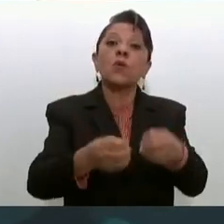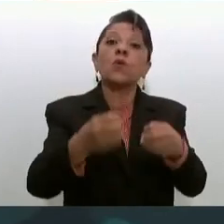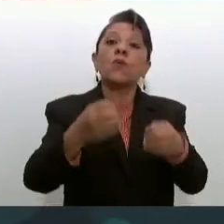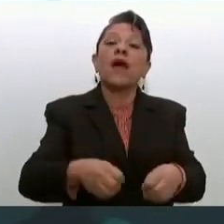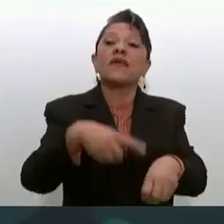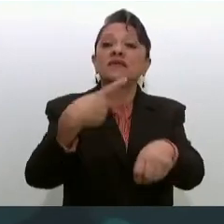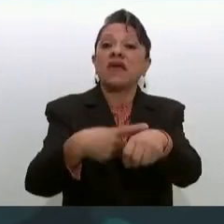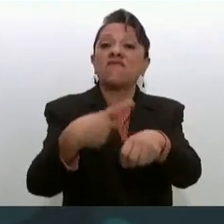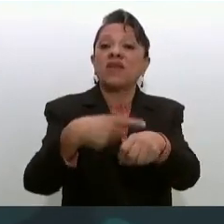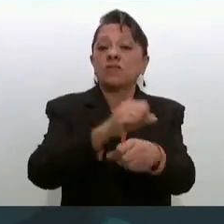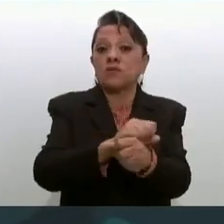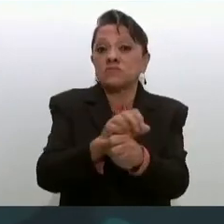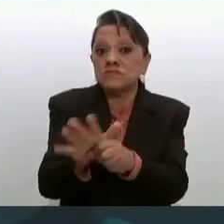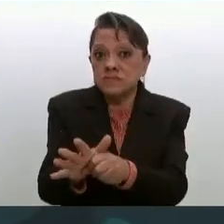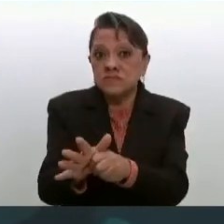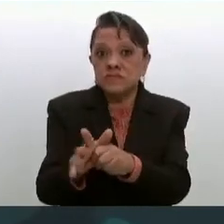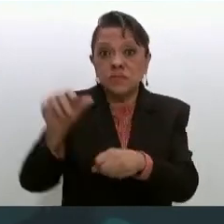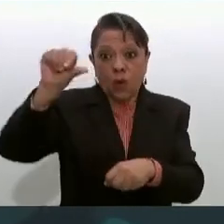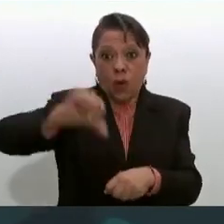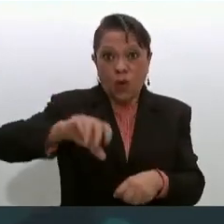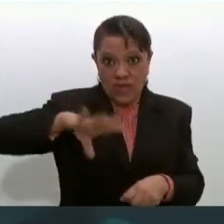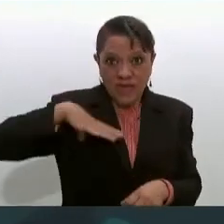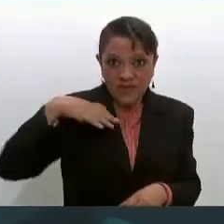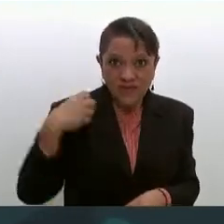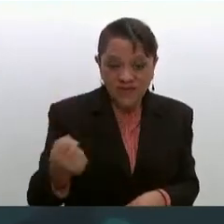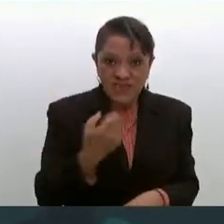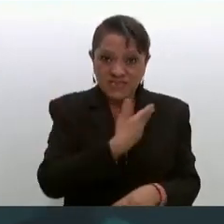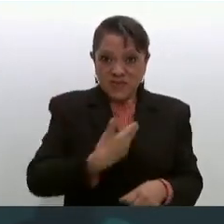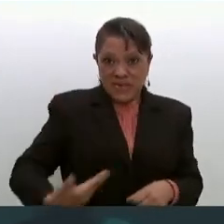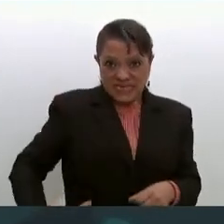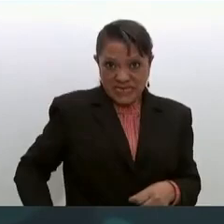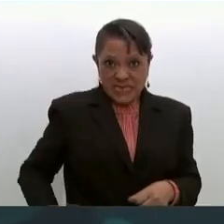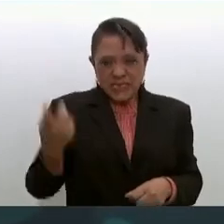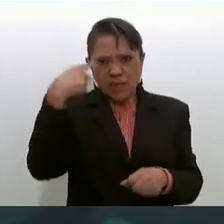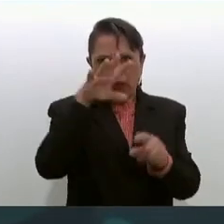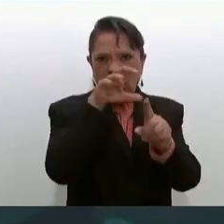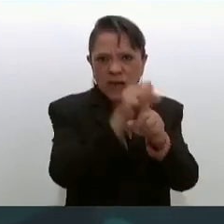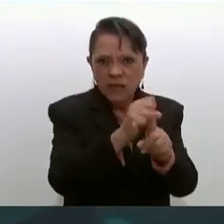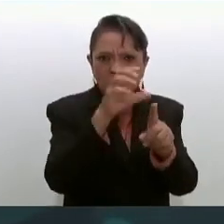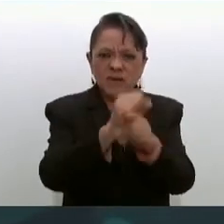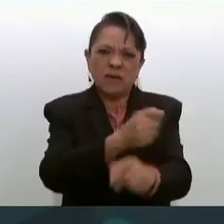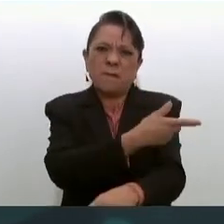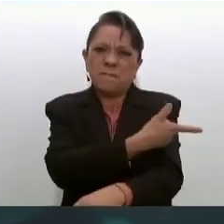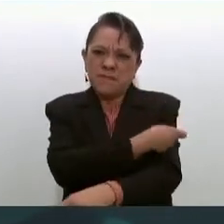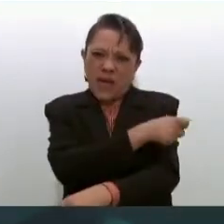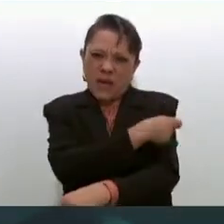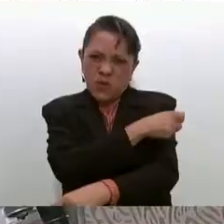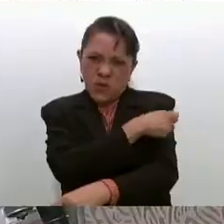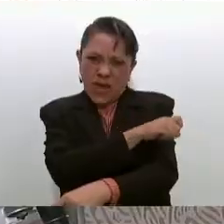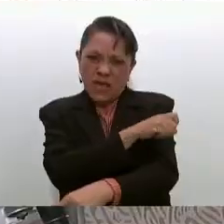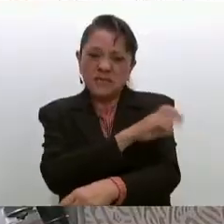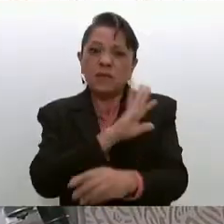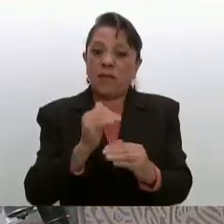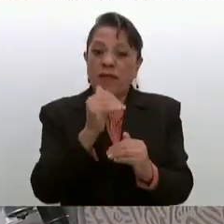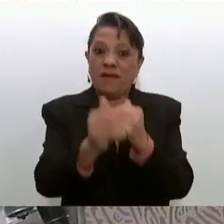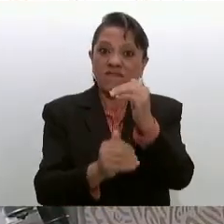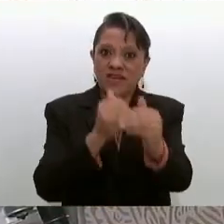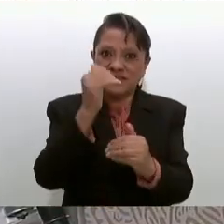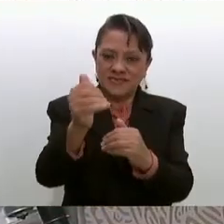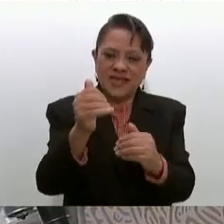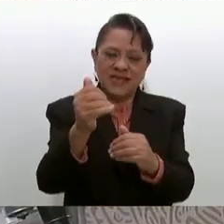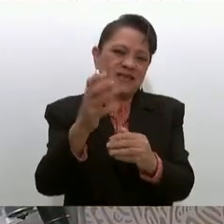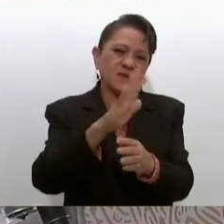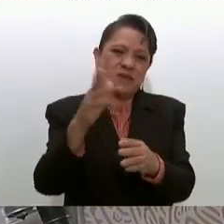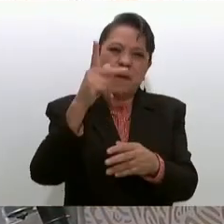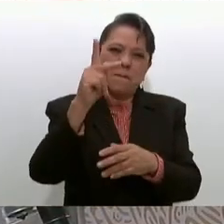afortunadamente el esfuerzo del presidente por conseguir las vacunas, por avanzar en el plan de vacunación en todo el